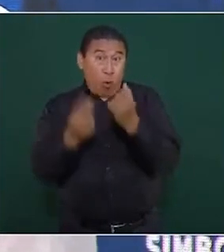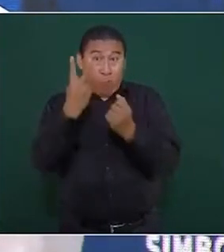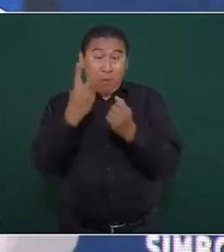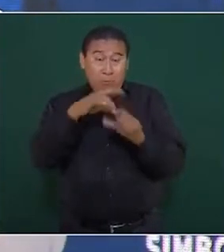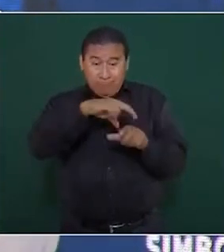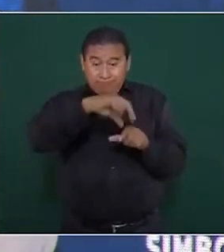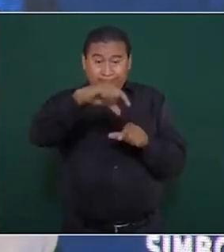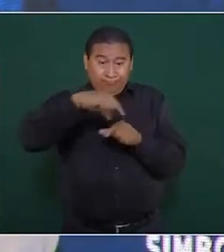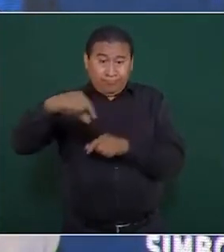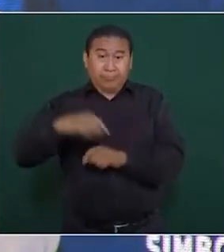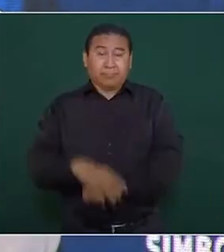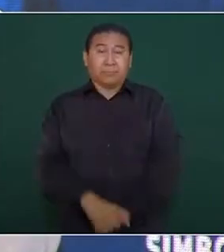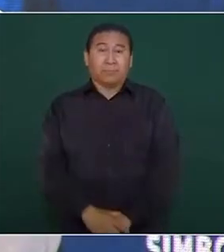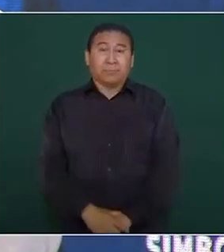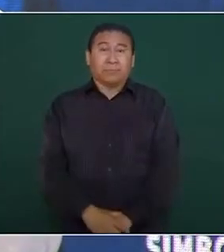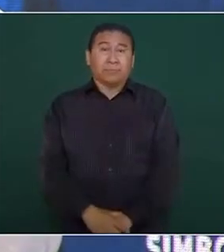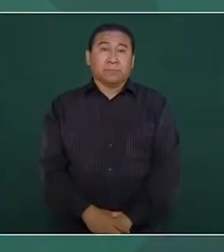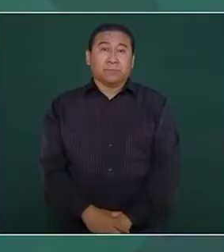la vía